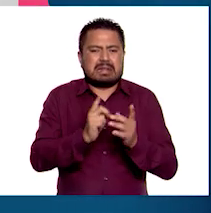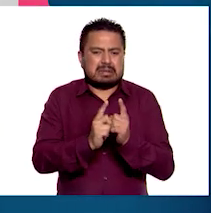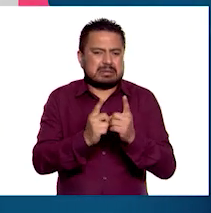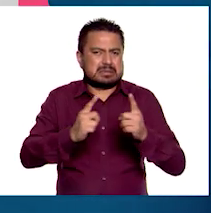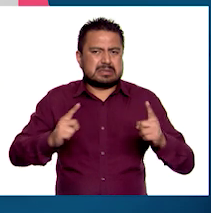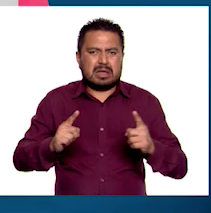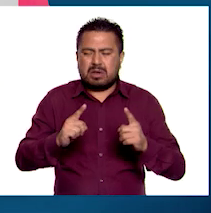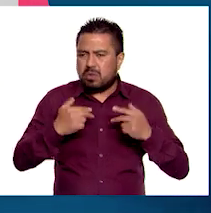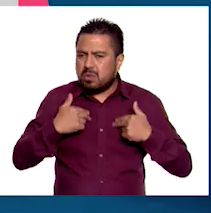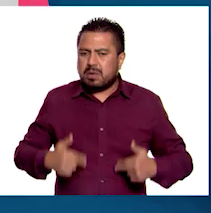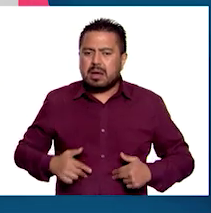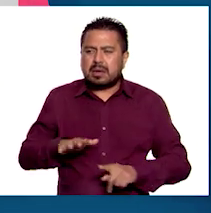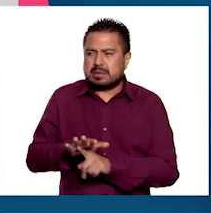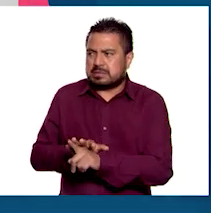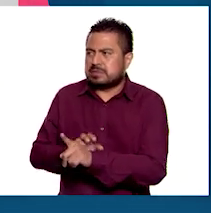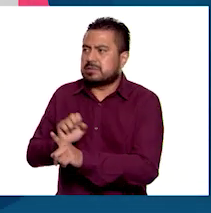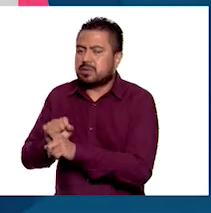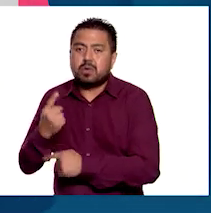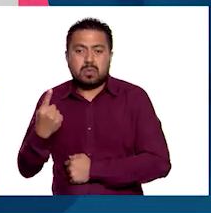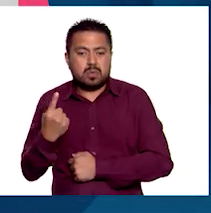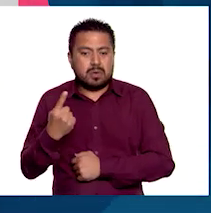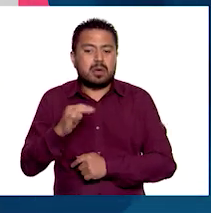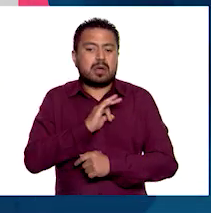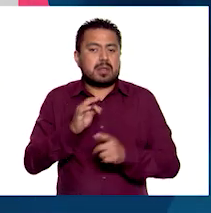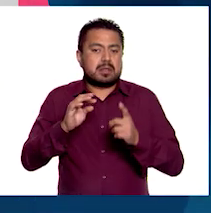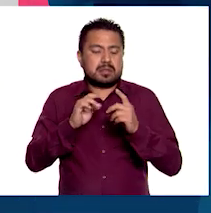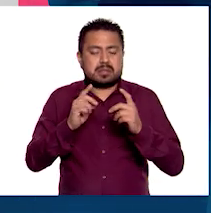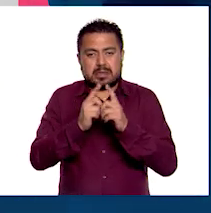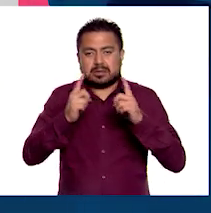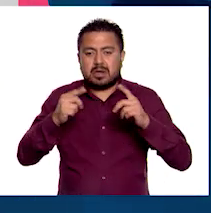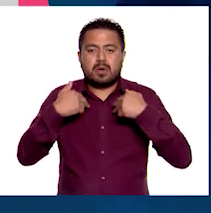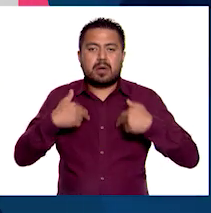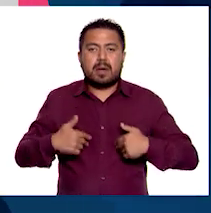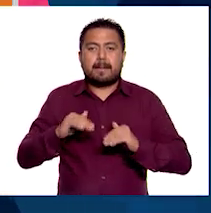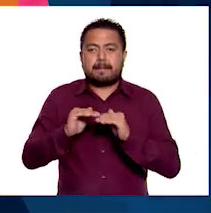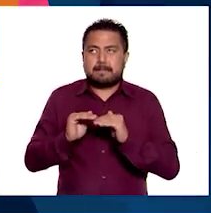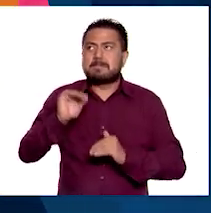humano. Si se acerca a uno, el desarrollo humano es mayor.